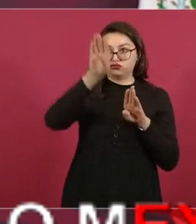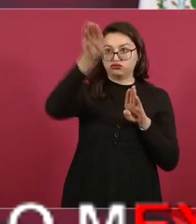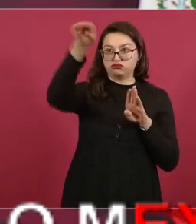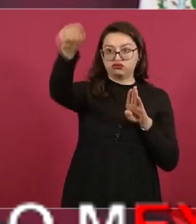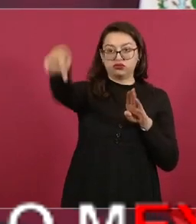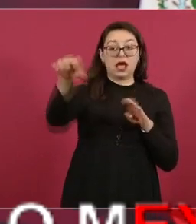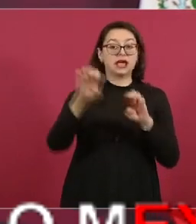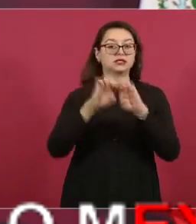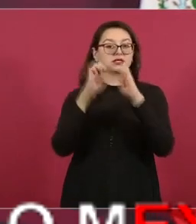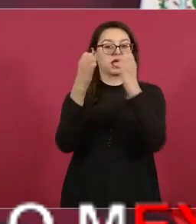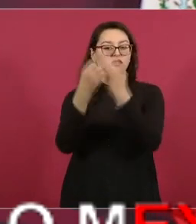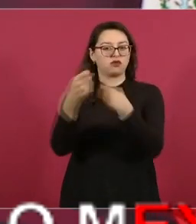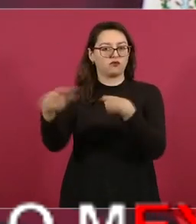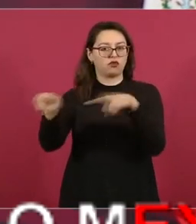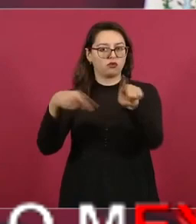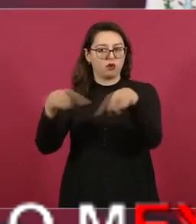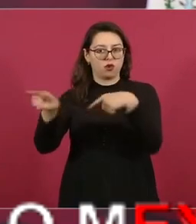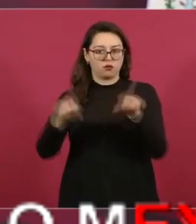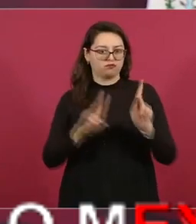y lo mismo